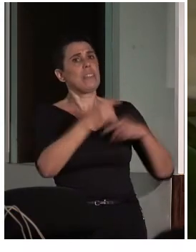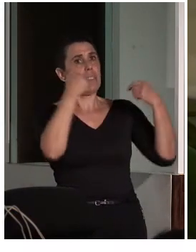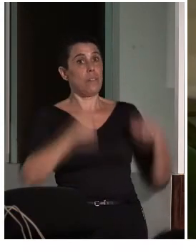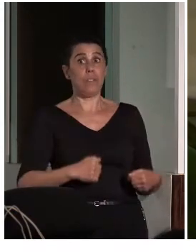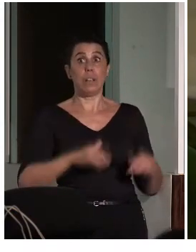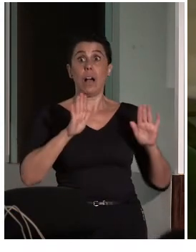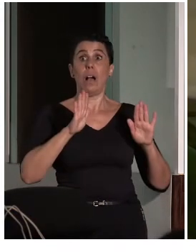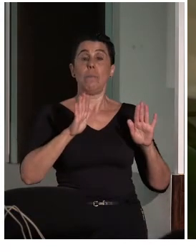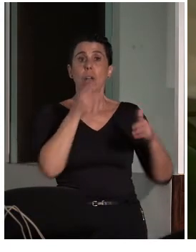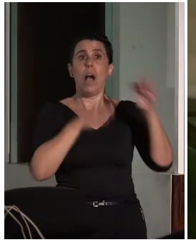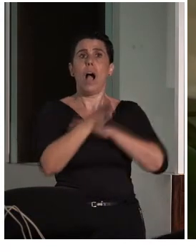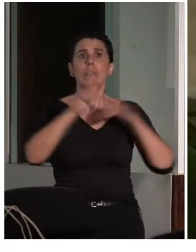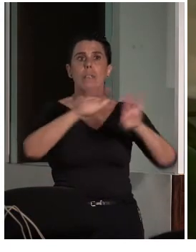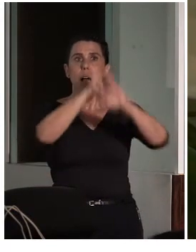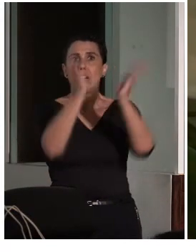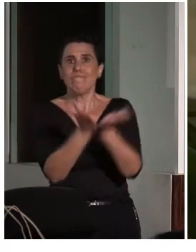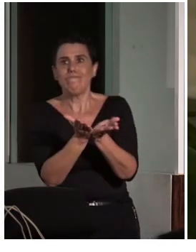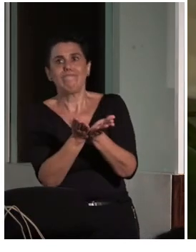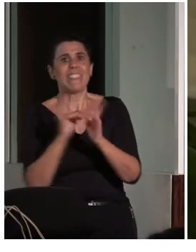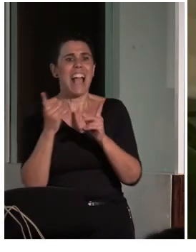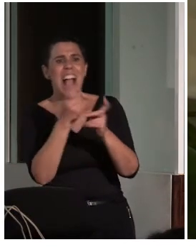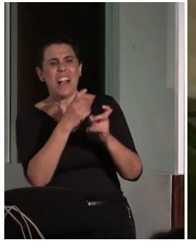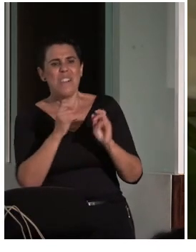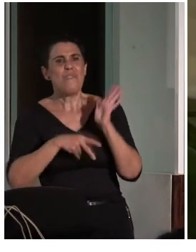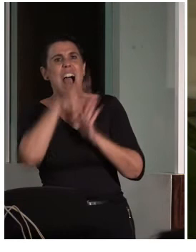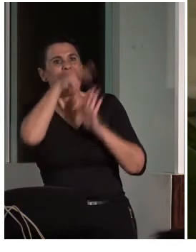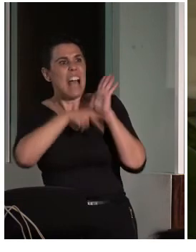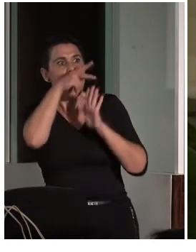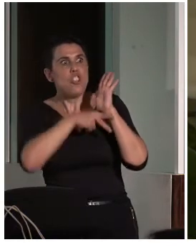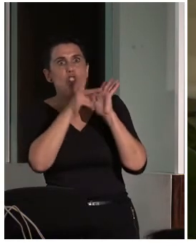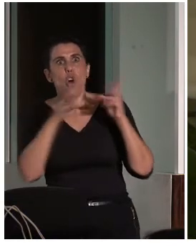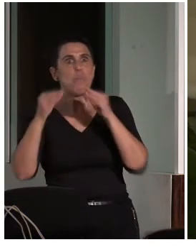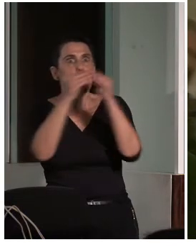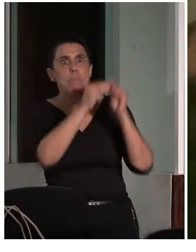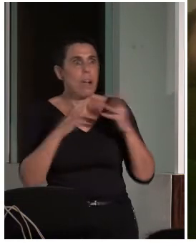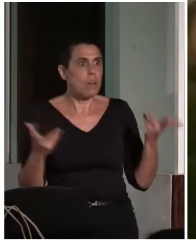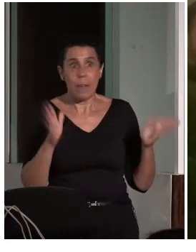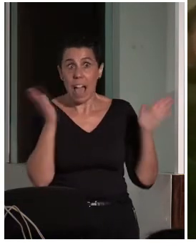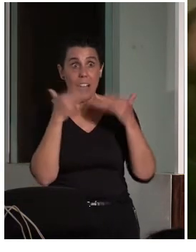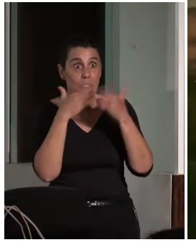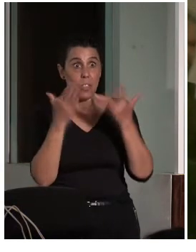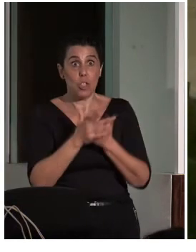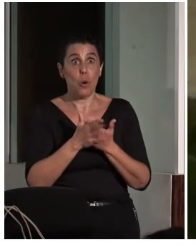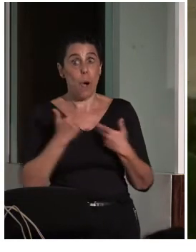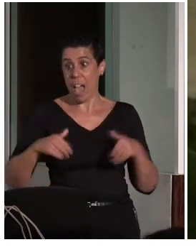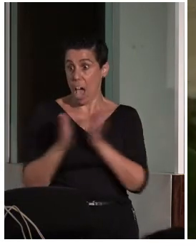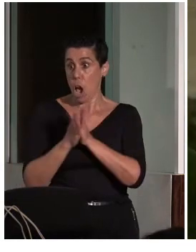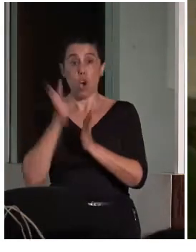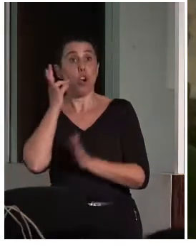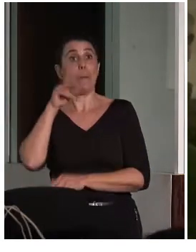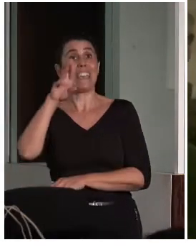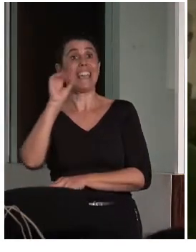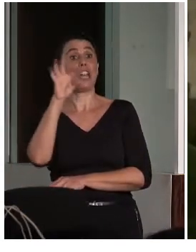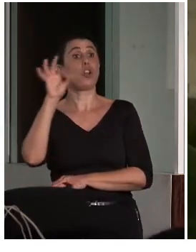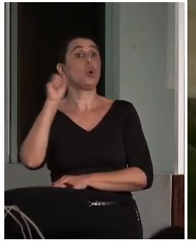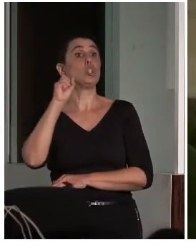hecho de que no hay un corpus normativo que obligue, es decir, en una rehabilitación como esta, magnífica, por cierto, nuestra compañera Rosa Lara, de hace diez años, Me decía